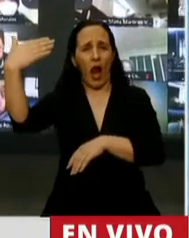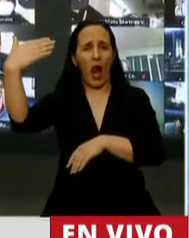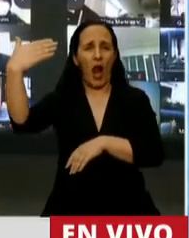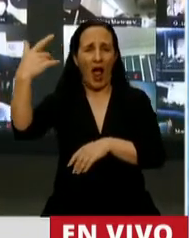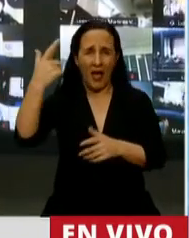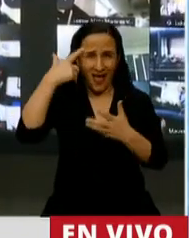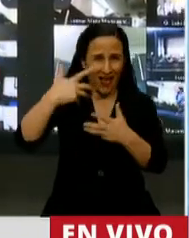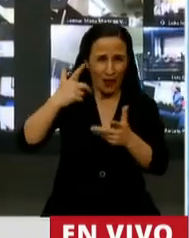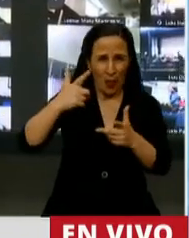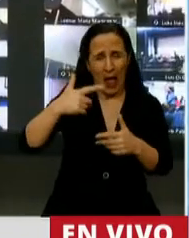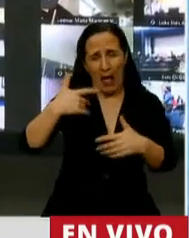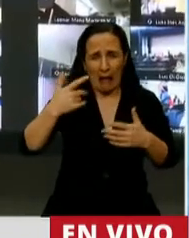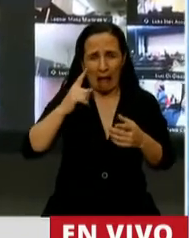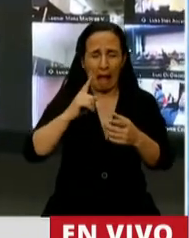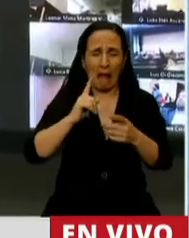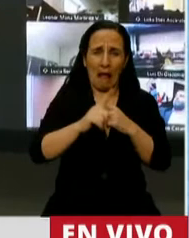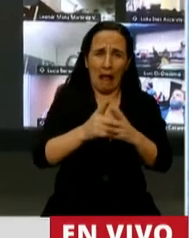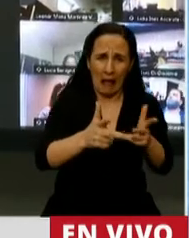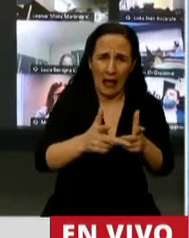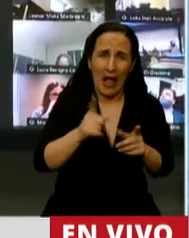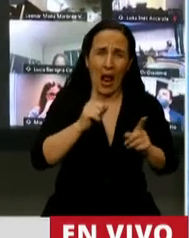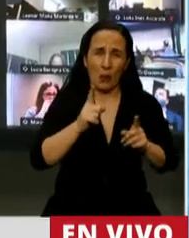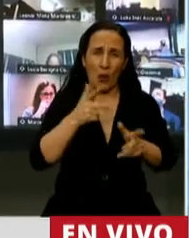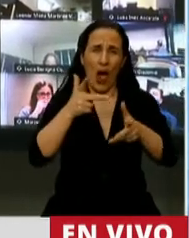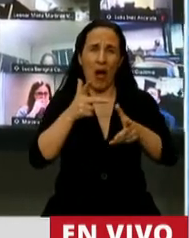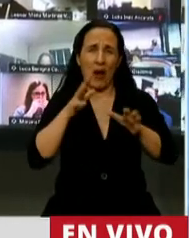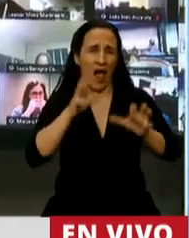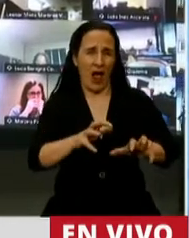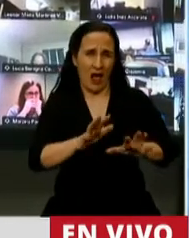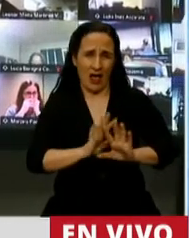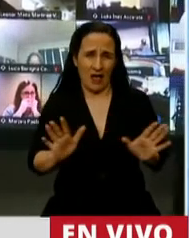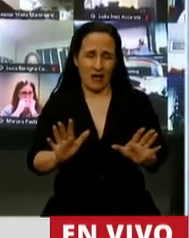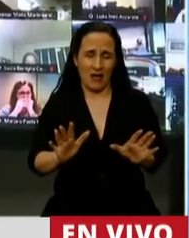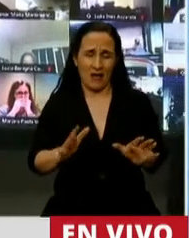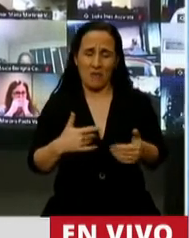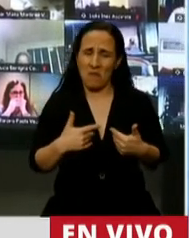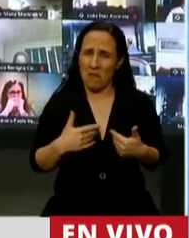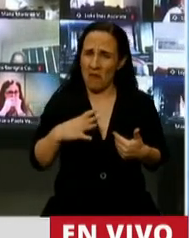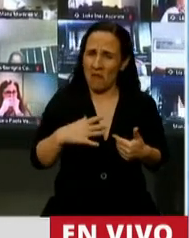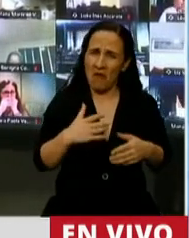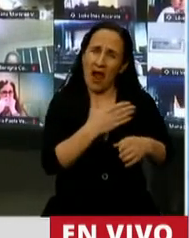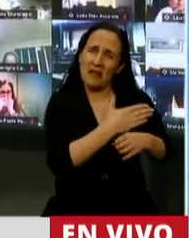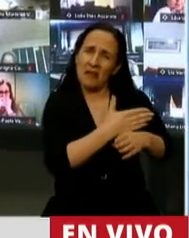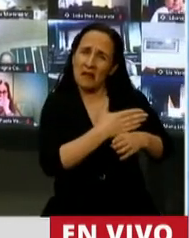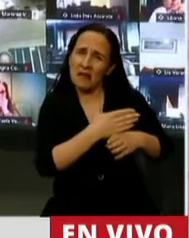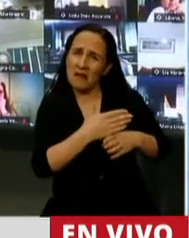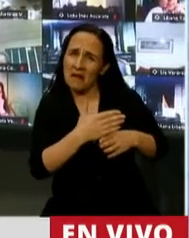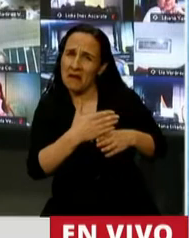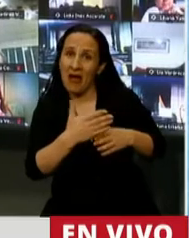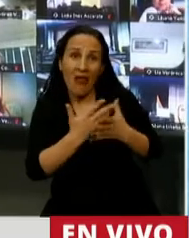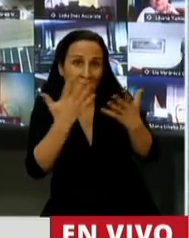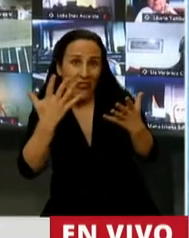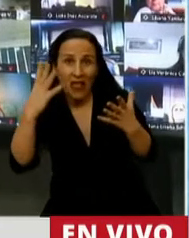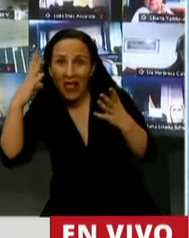irracionalidad, cargados algunos hasta de odio. No escuchamos en ningún momento a lo largo del día y de la noche